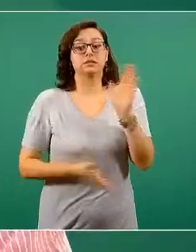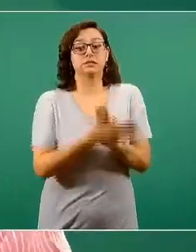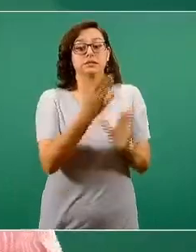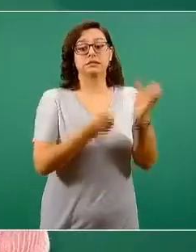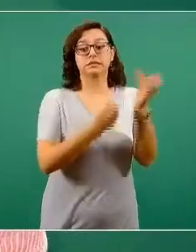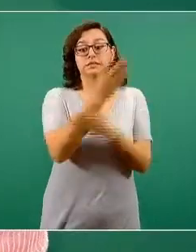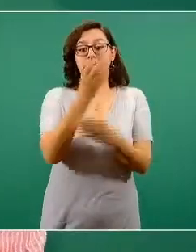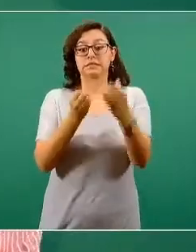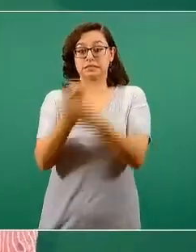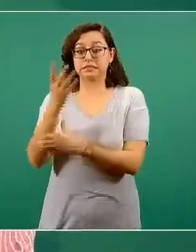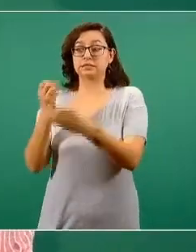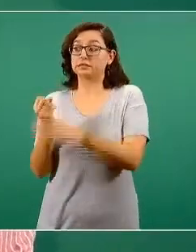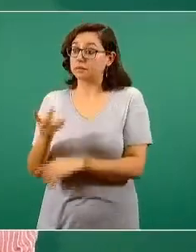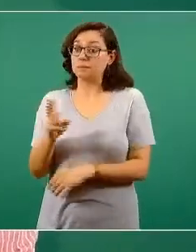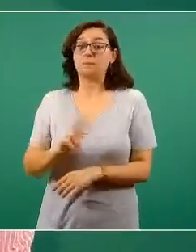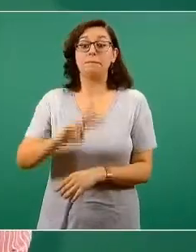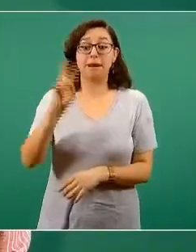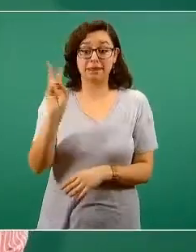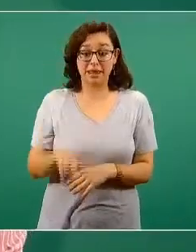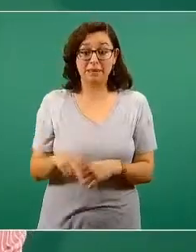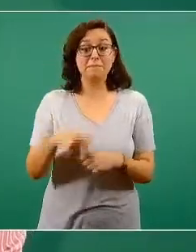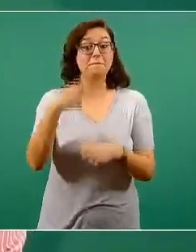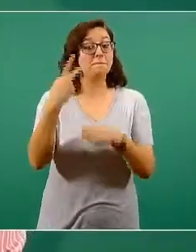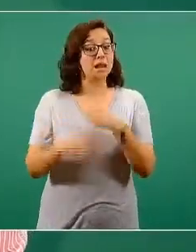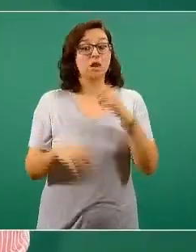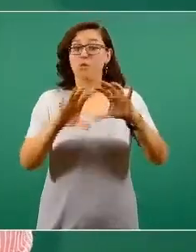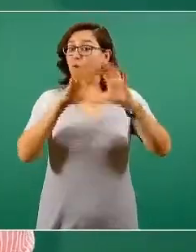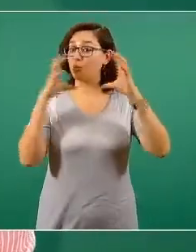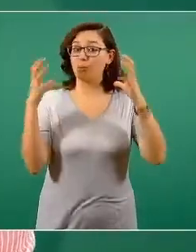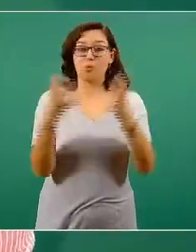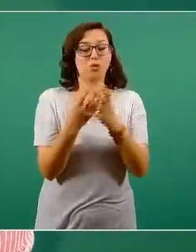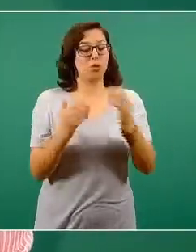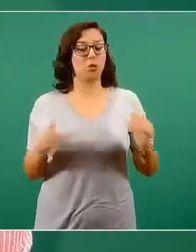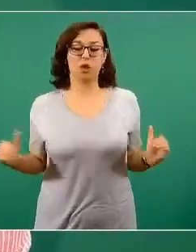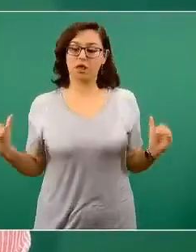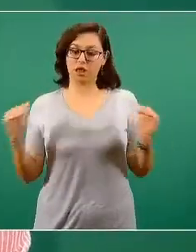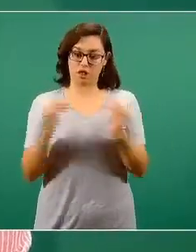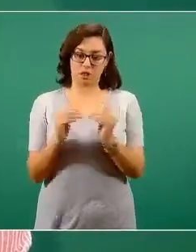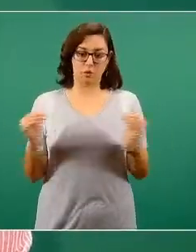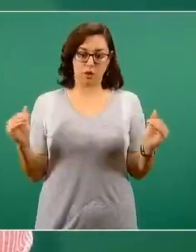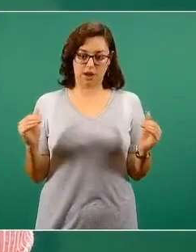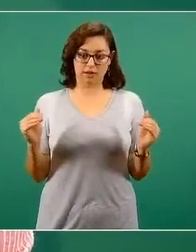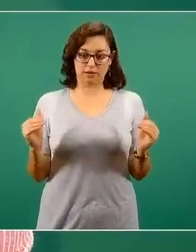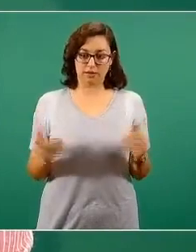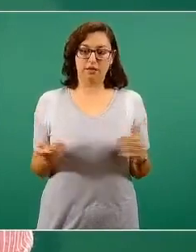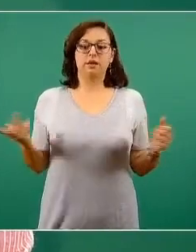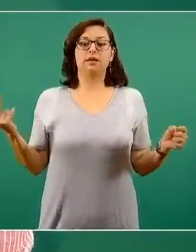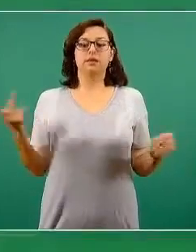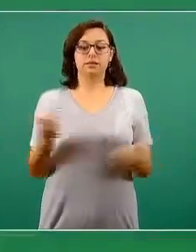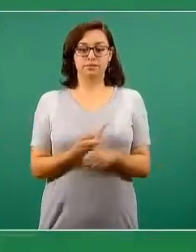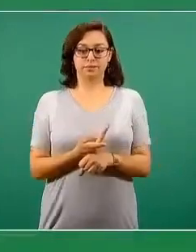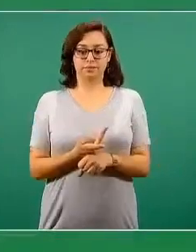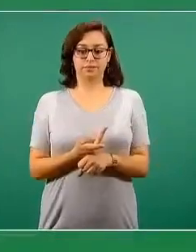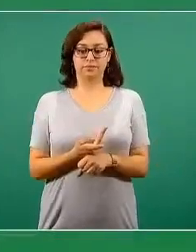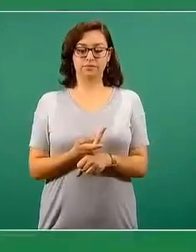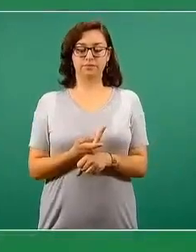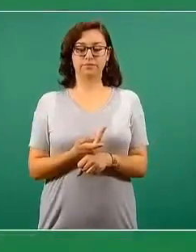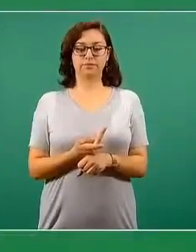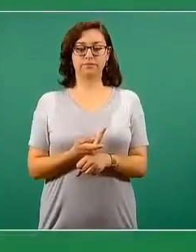dejar en claro ese riesgo que enfrentan todos los países. Y en su momento, en anticipación al